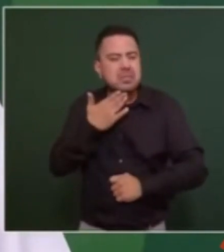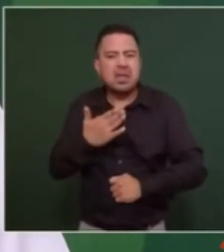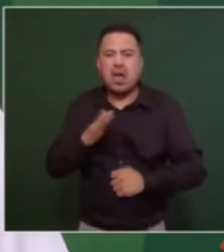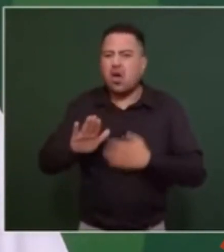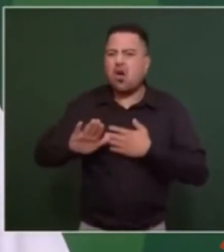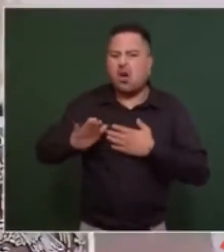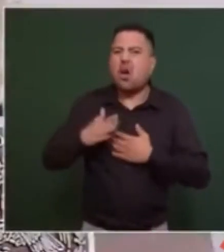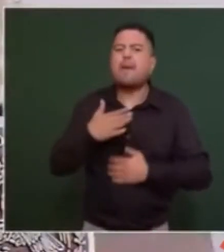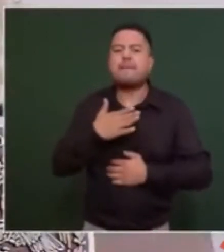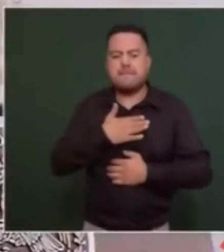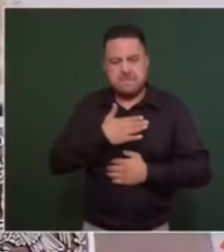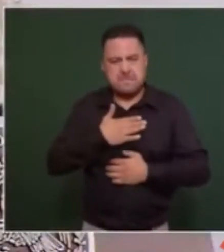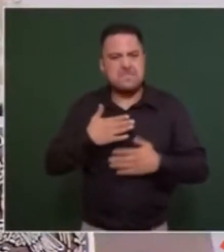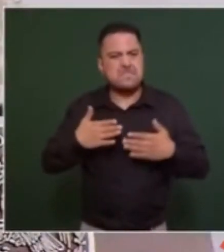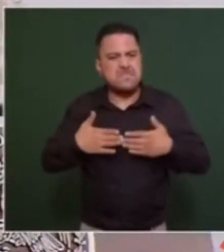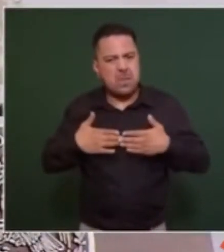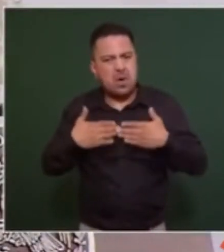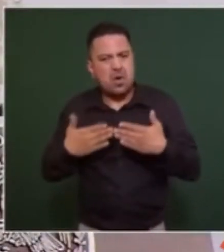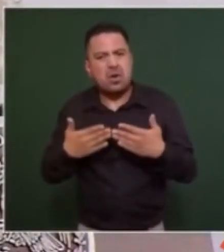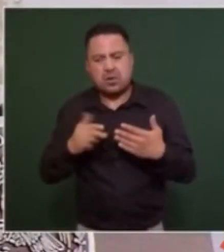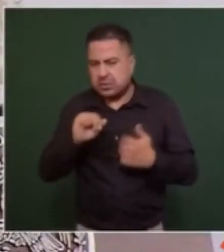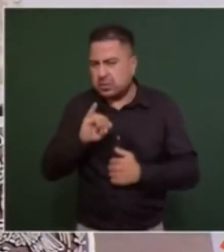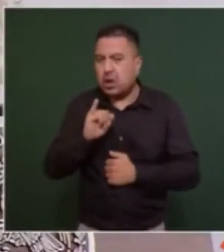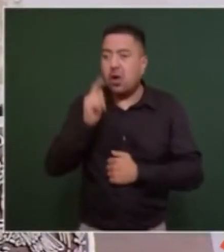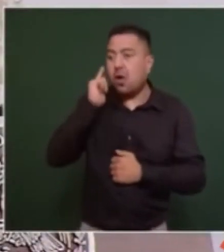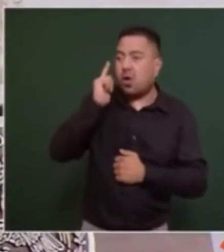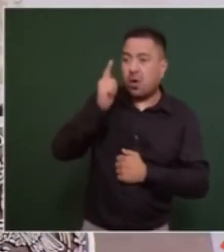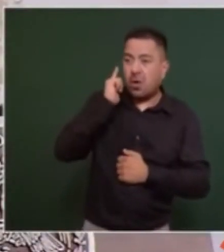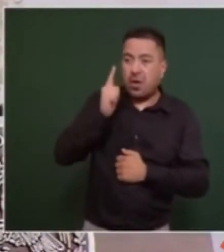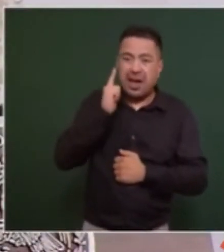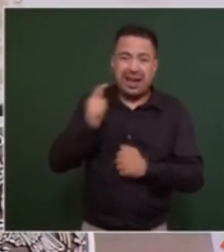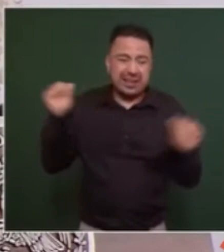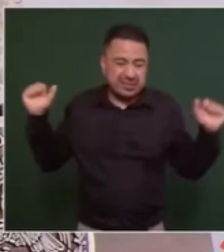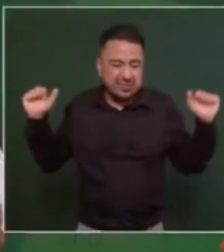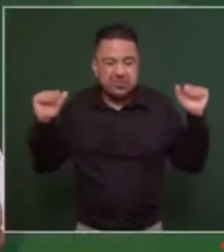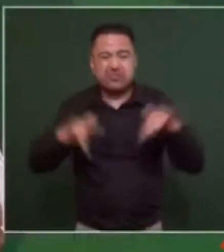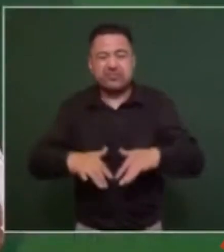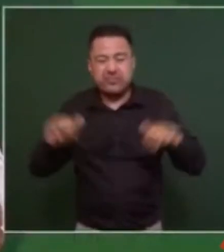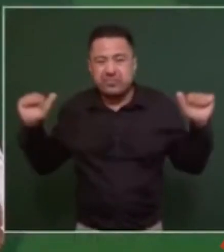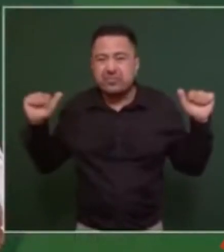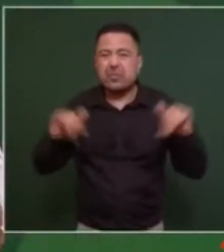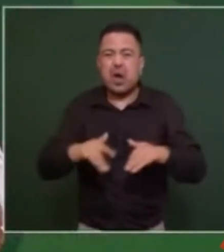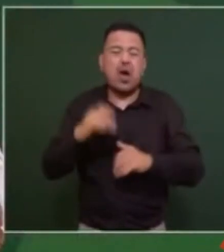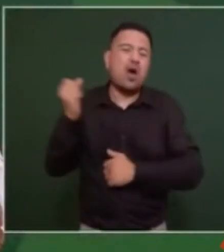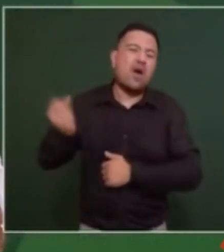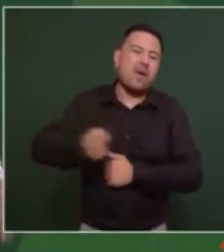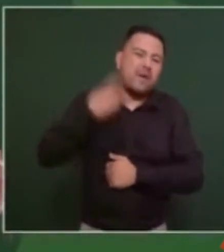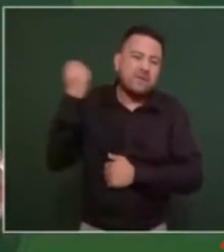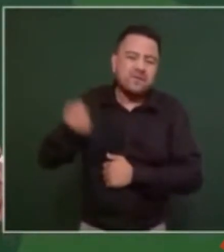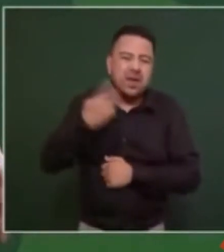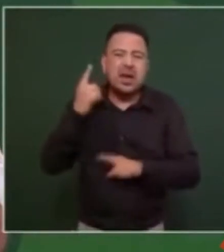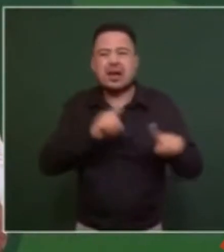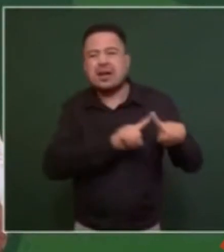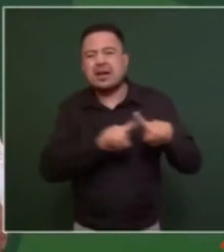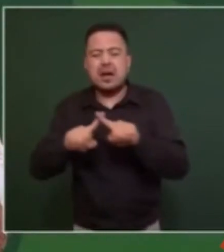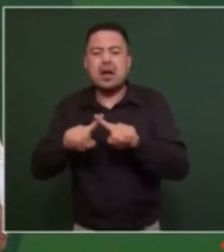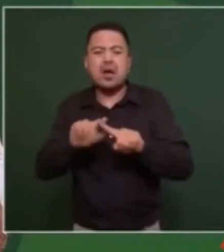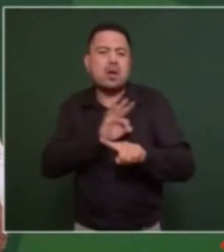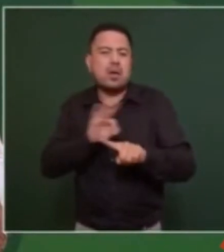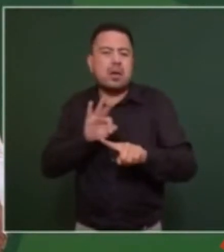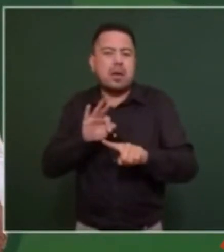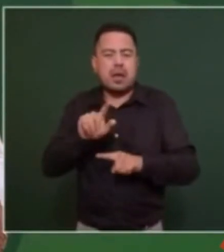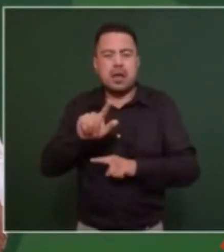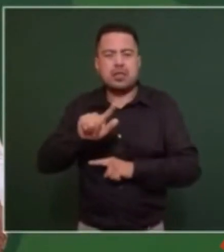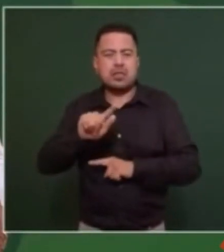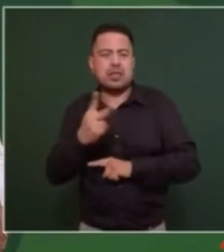compromiso. Esperamos que estos eventos, convenciones y congresos traigan alrededor de